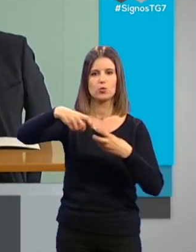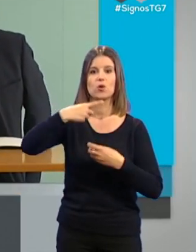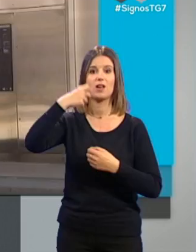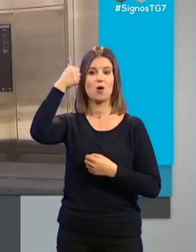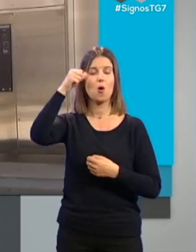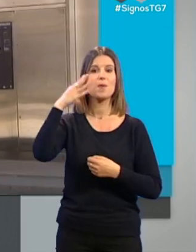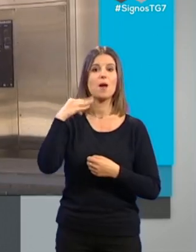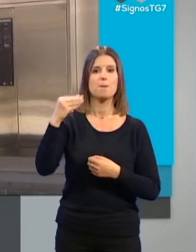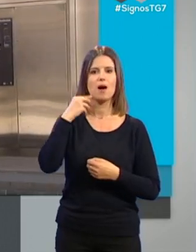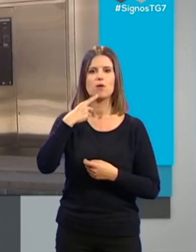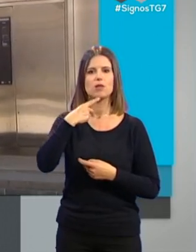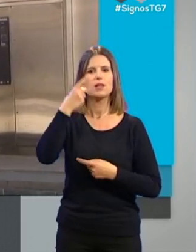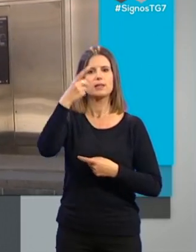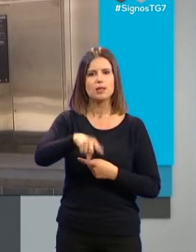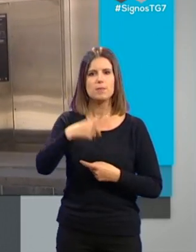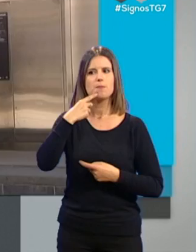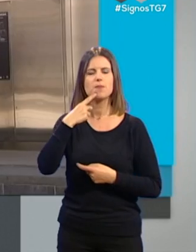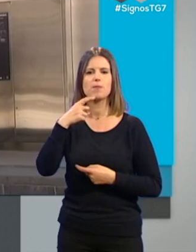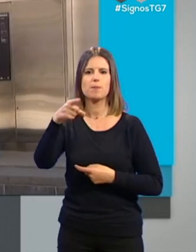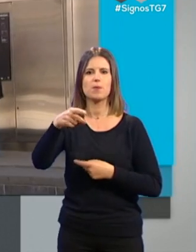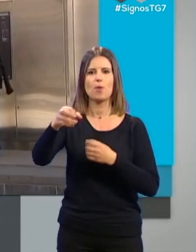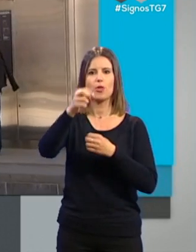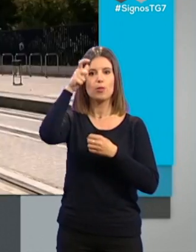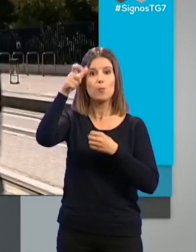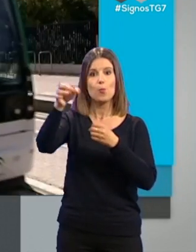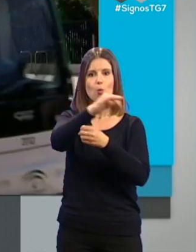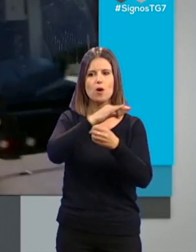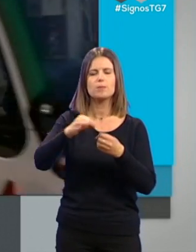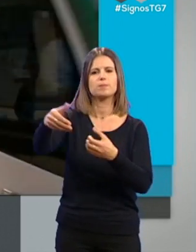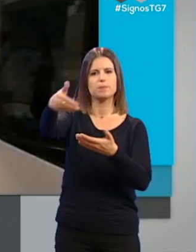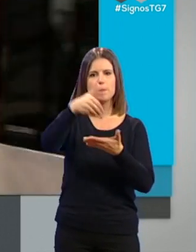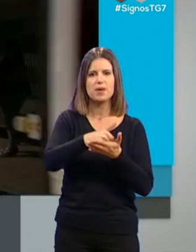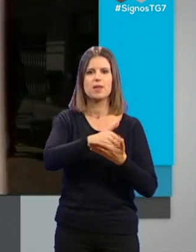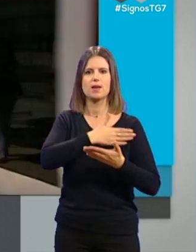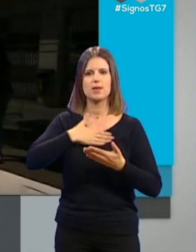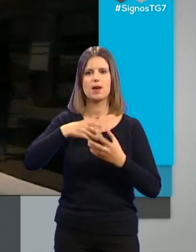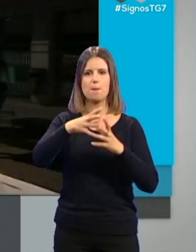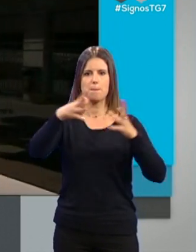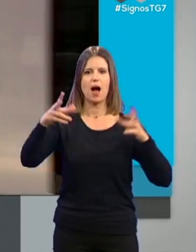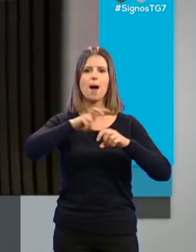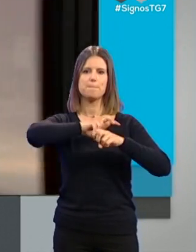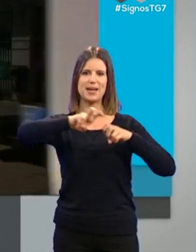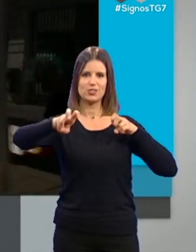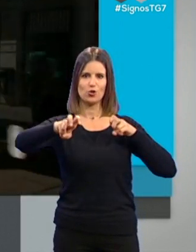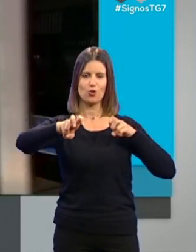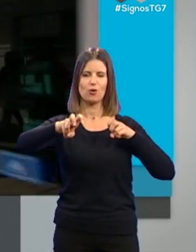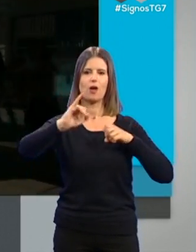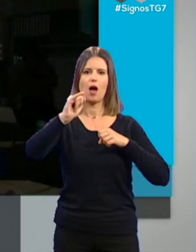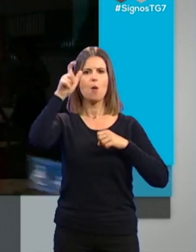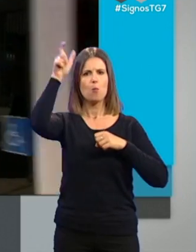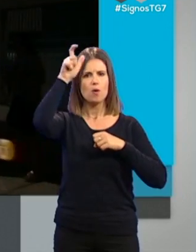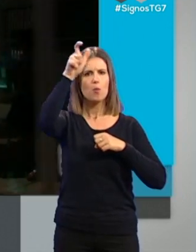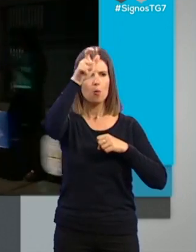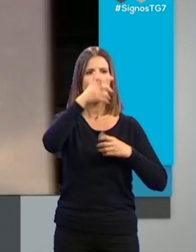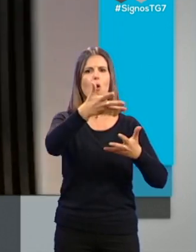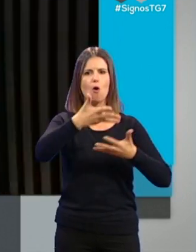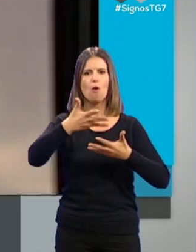a las peticiones que le llegan desde el área metropolitana reclamando una ampliación de la línea del metro. Hay muchísimos municipios que se